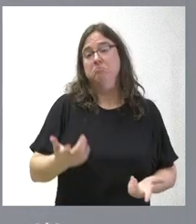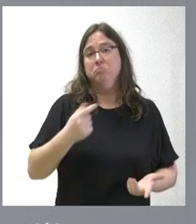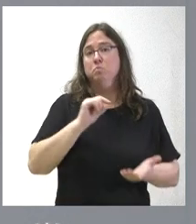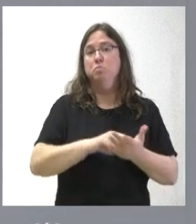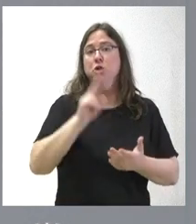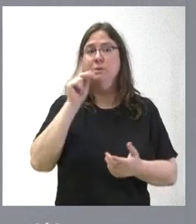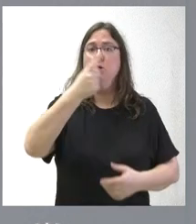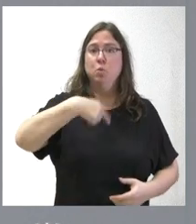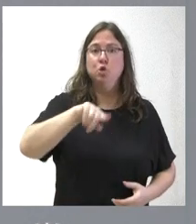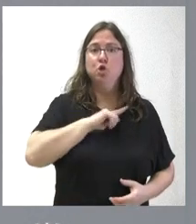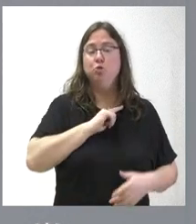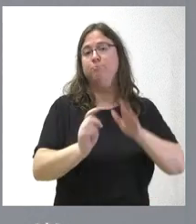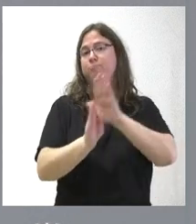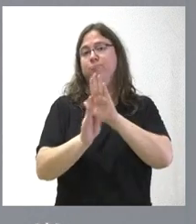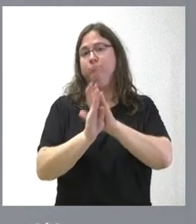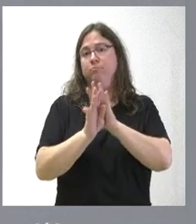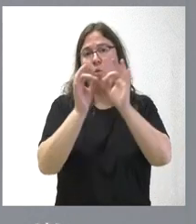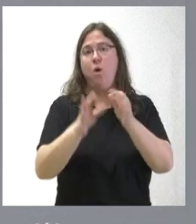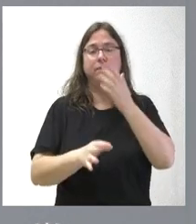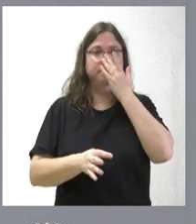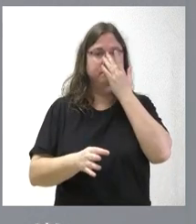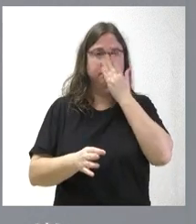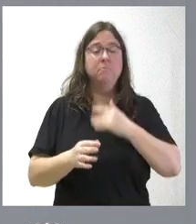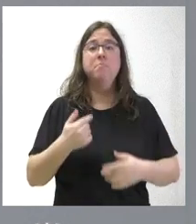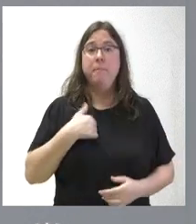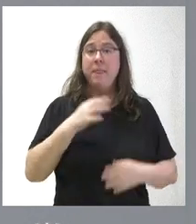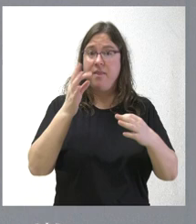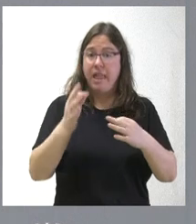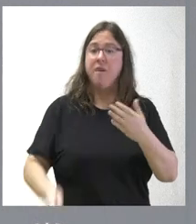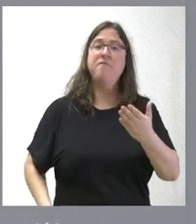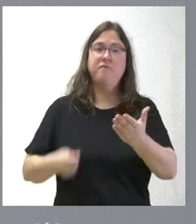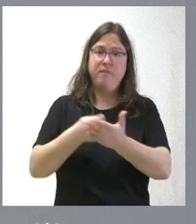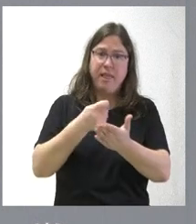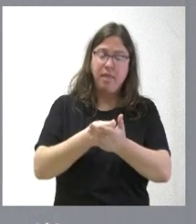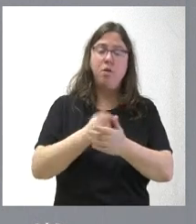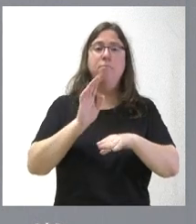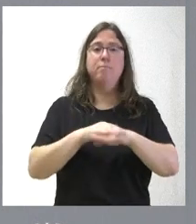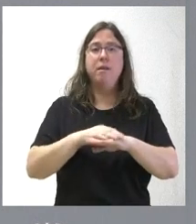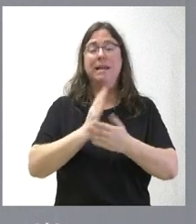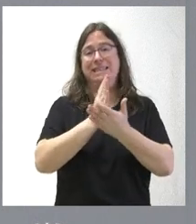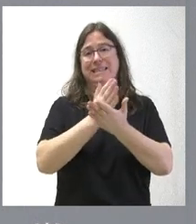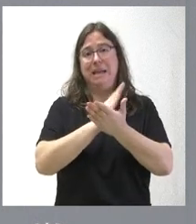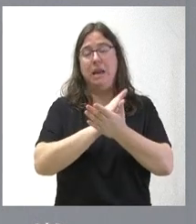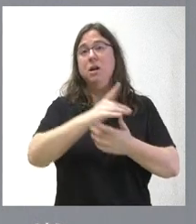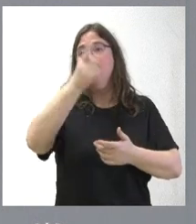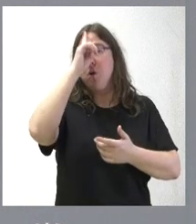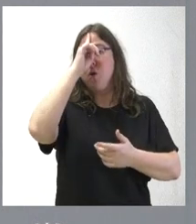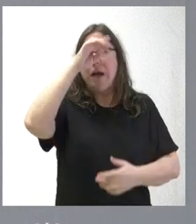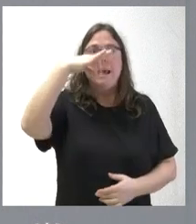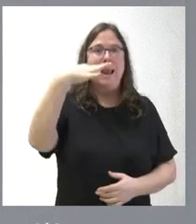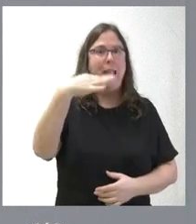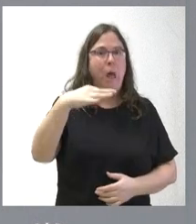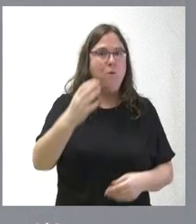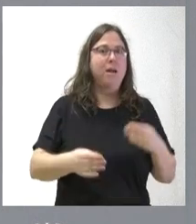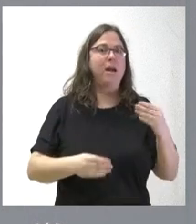vista seguiremos en el doble sentido, asegurando financiación al SERLA. No sé si seguiremos siendo la única Administración